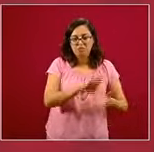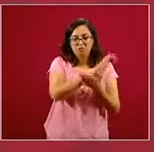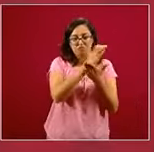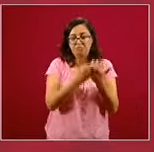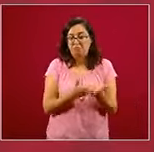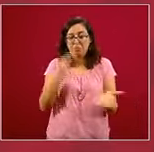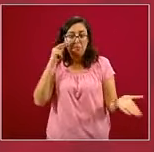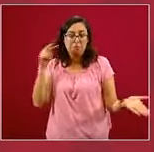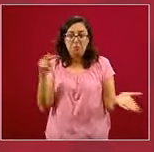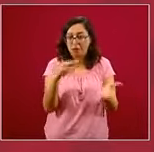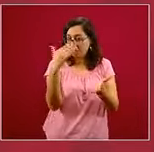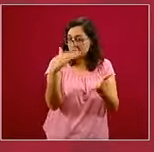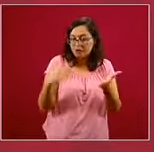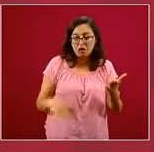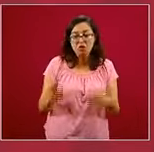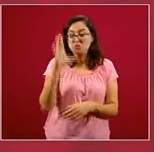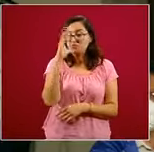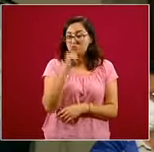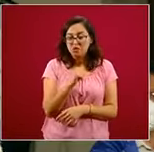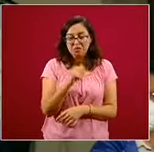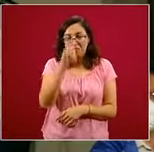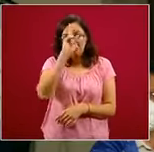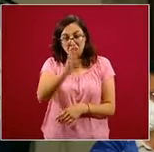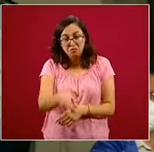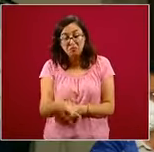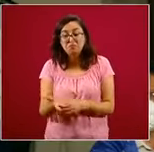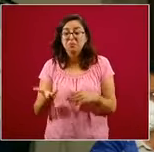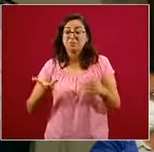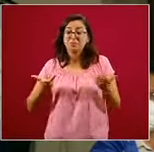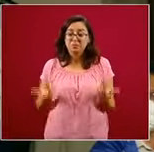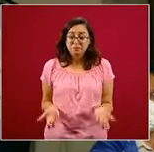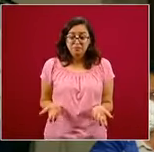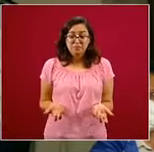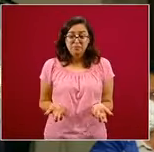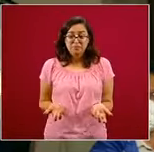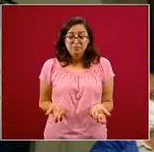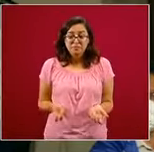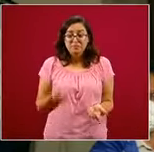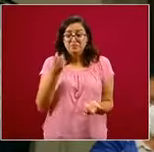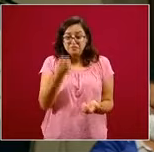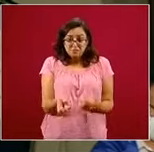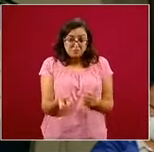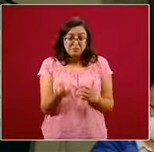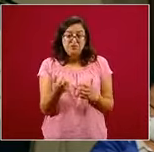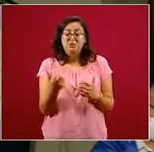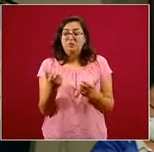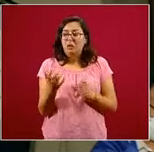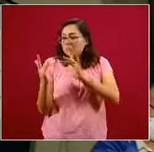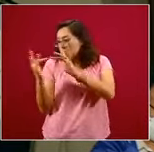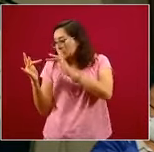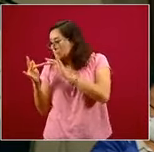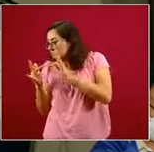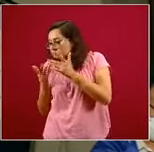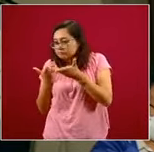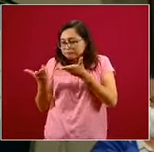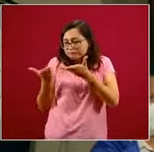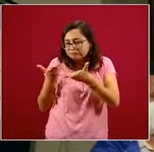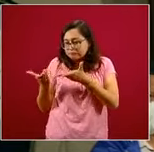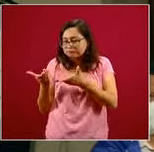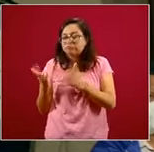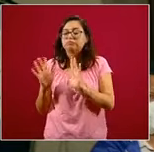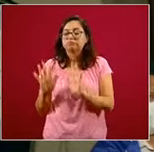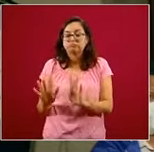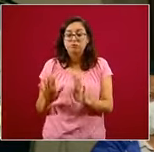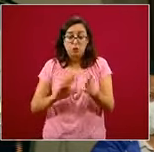así, pues, con algunos contactos, con alguna ayuda médica, pudimos ver